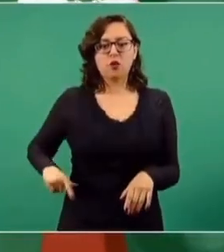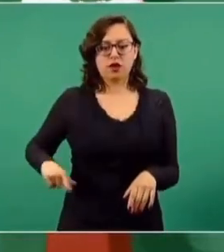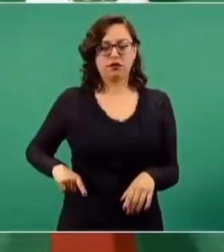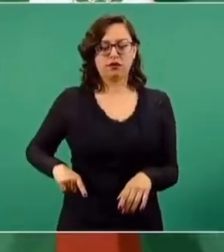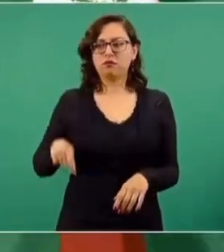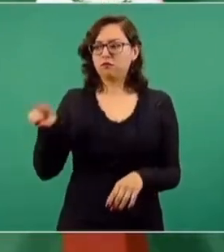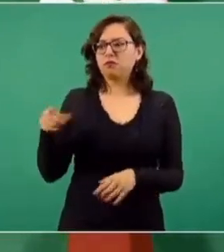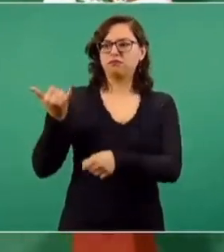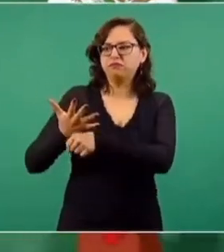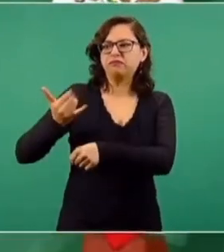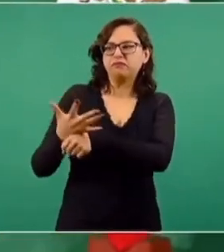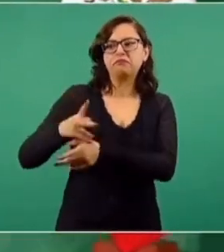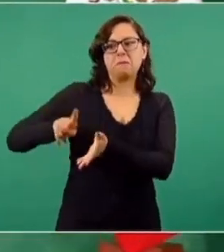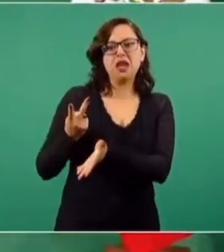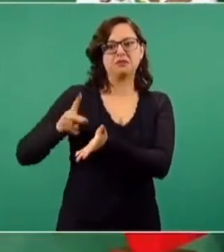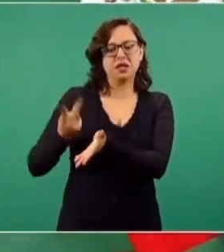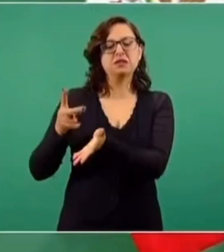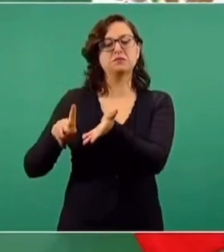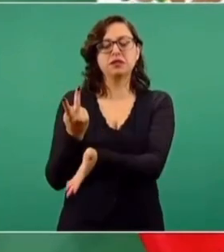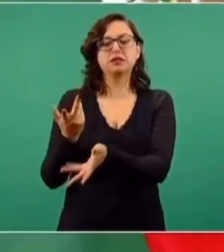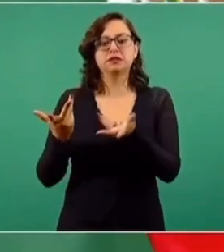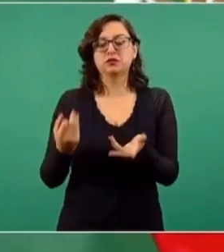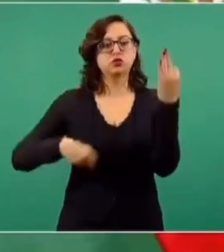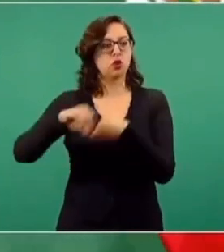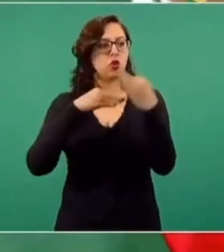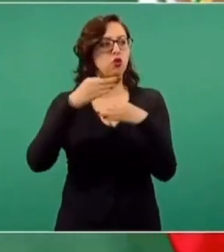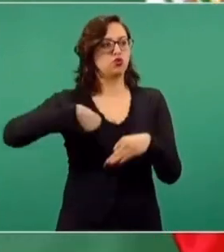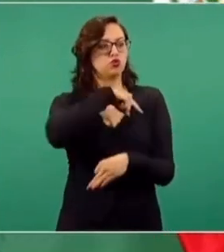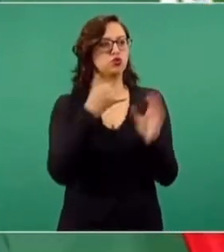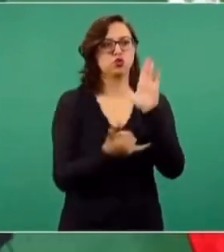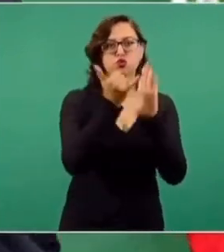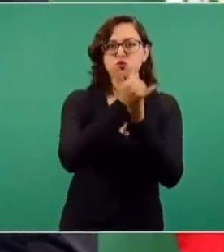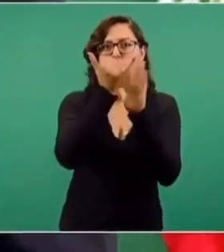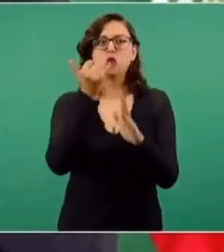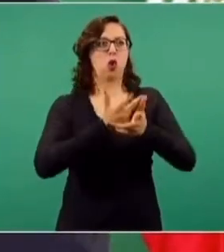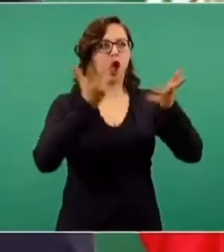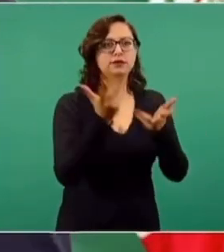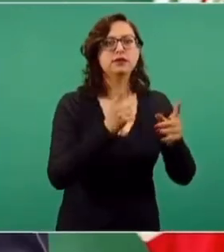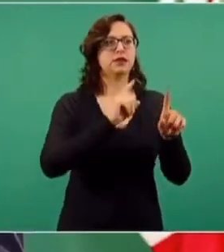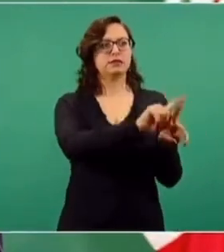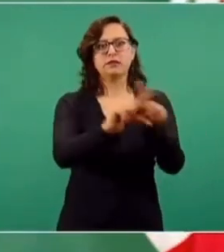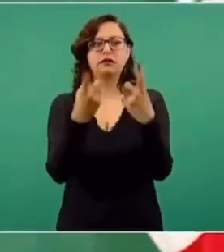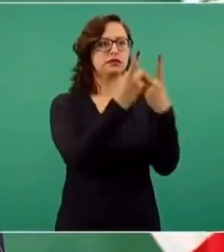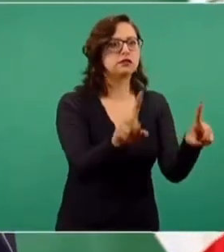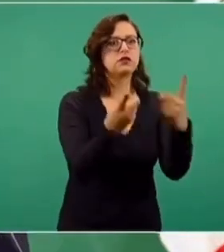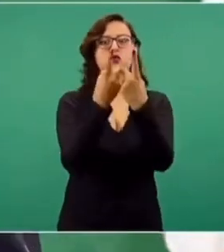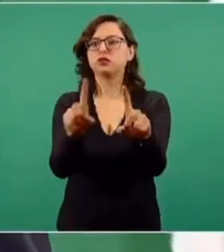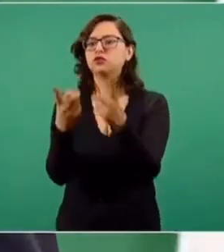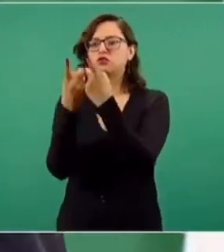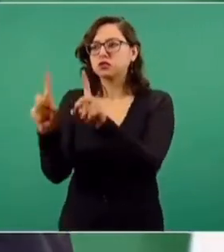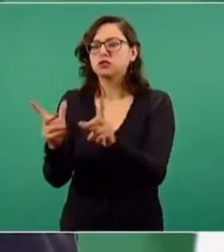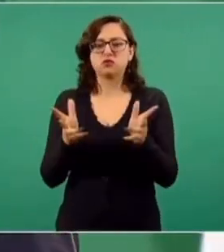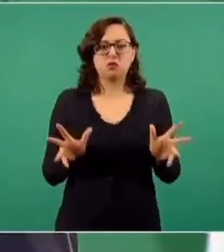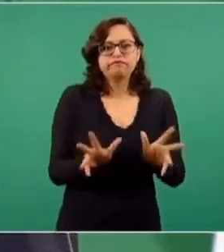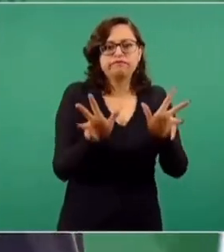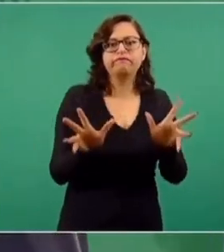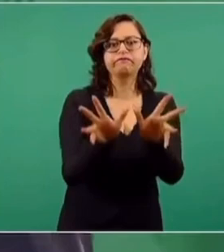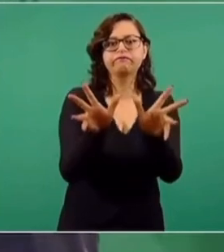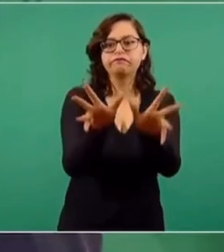a obstaculizar todas las obras que se están llevando a cabo mediante la